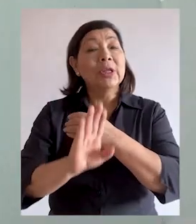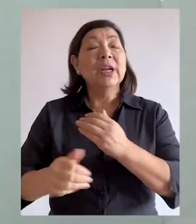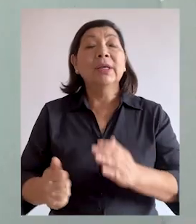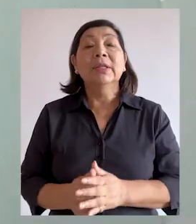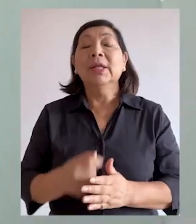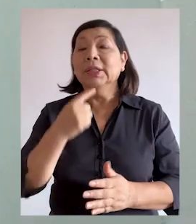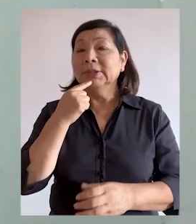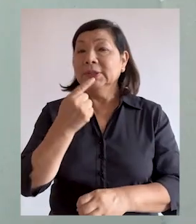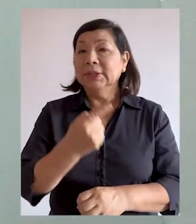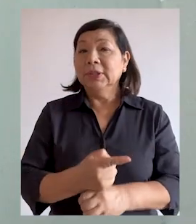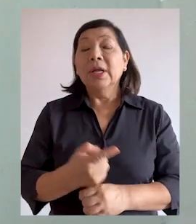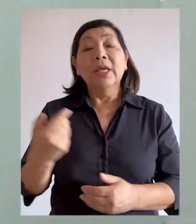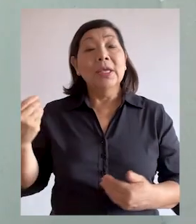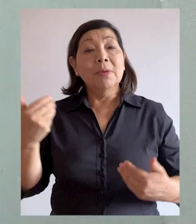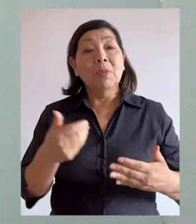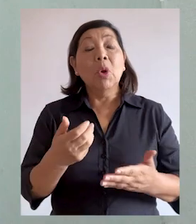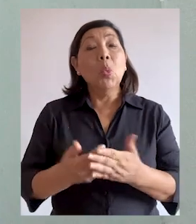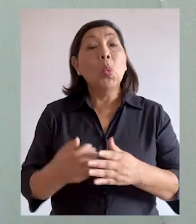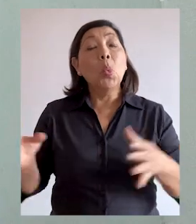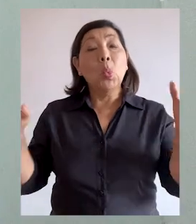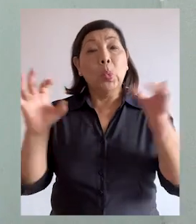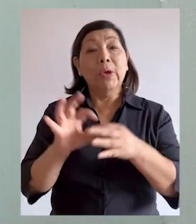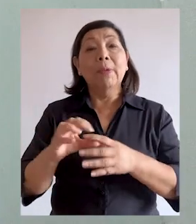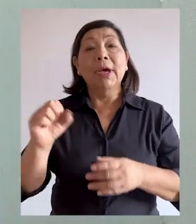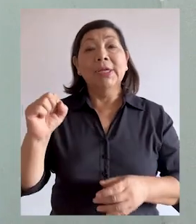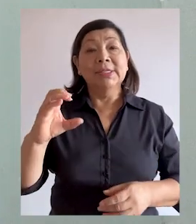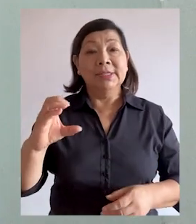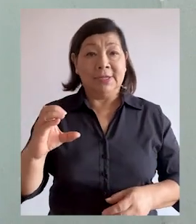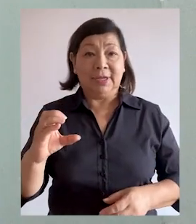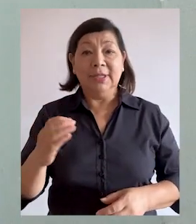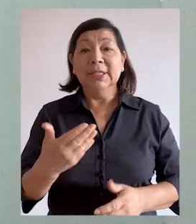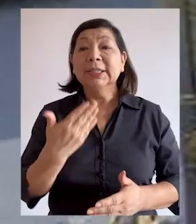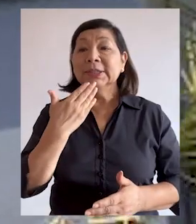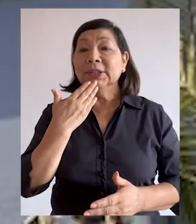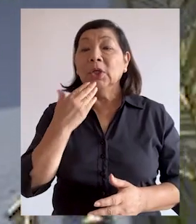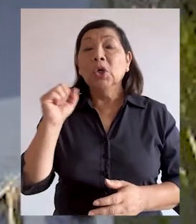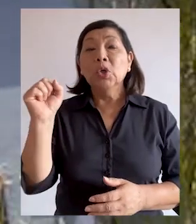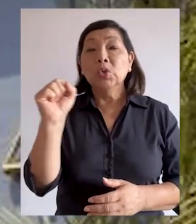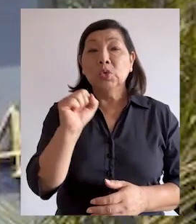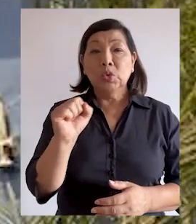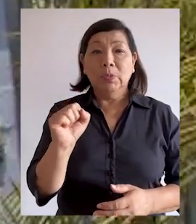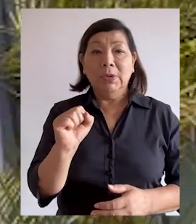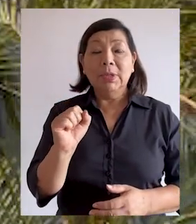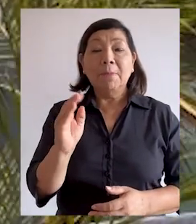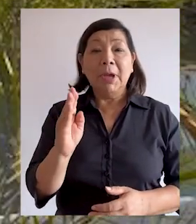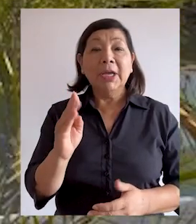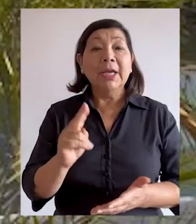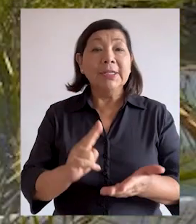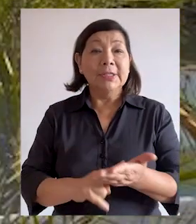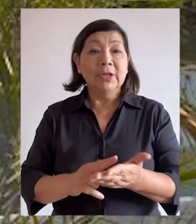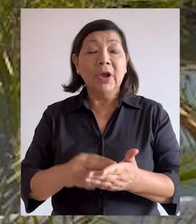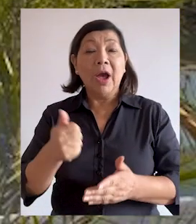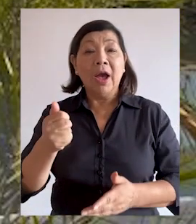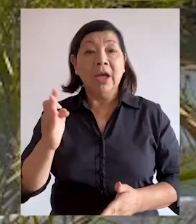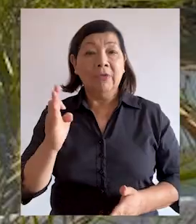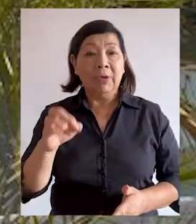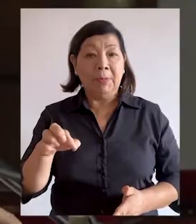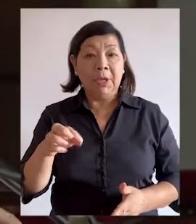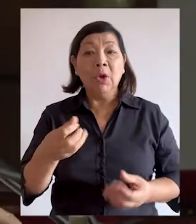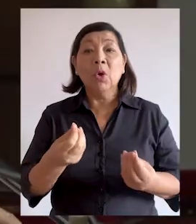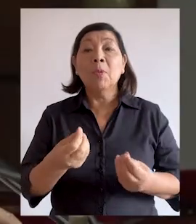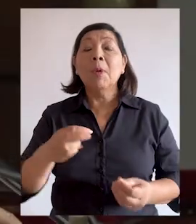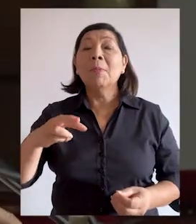amparo cuyo demandante es Inversiones Nueva Alianza SAC, siendo los demandados la Superintendencia de Bancas Seguros y AFPs,